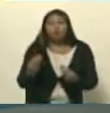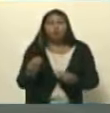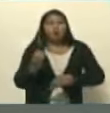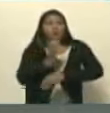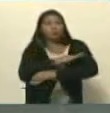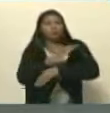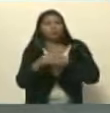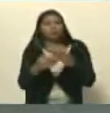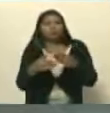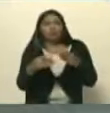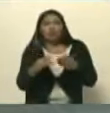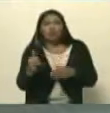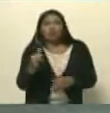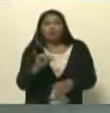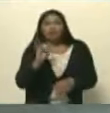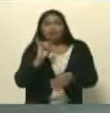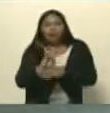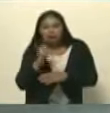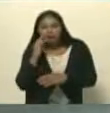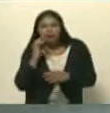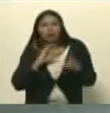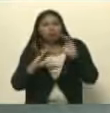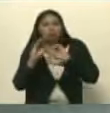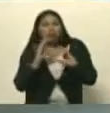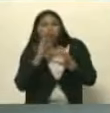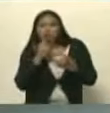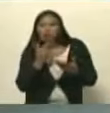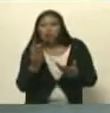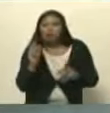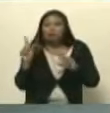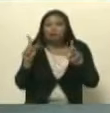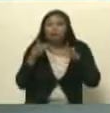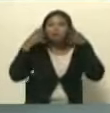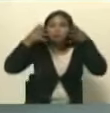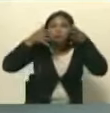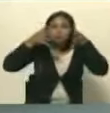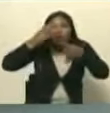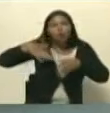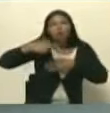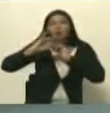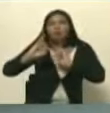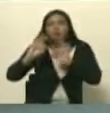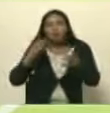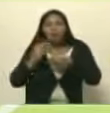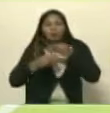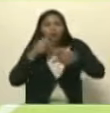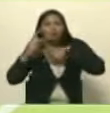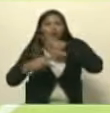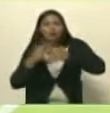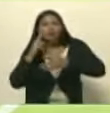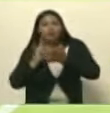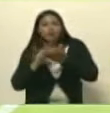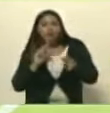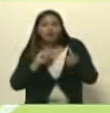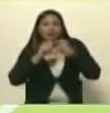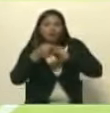de ausencia de medios de comunicación que educara el pueblo en hacer política para